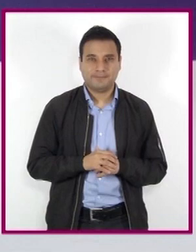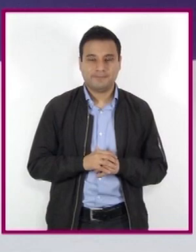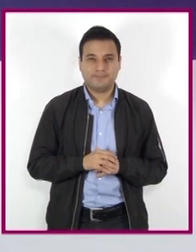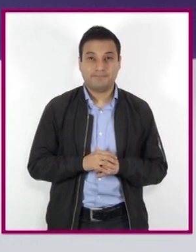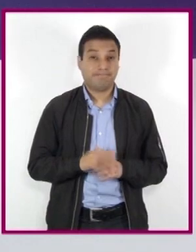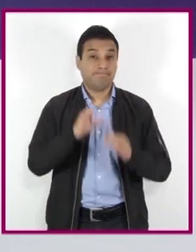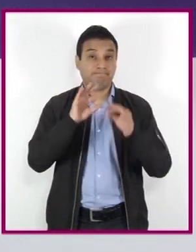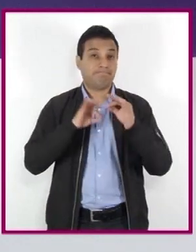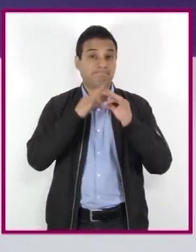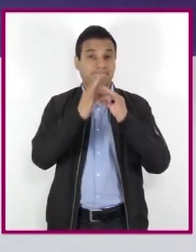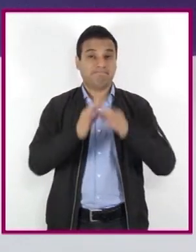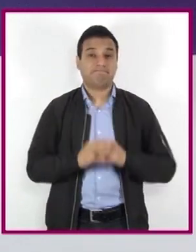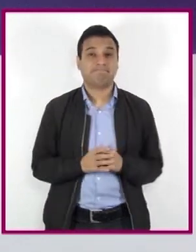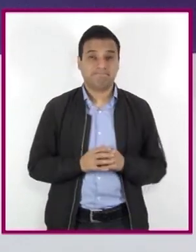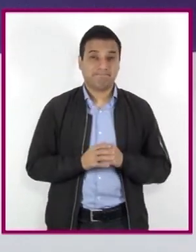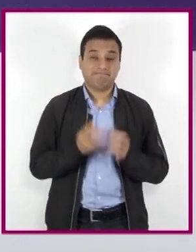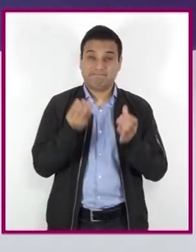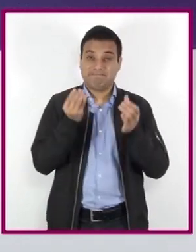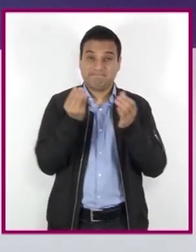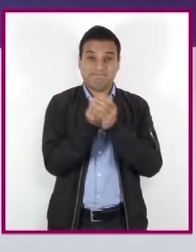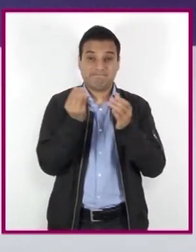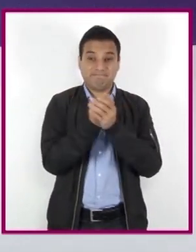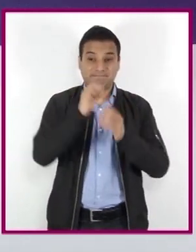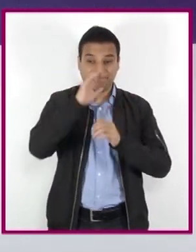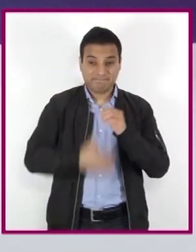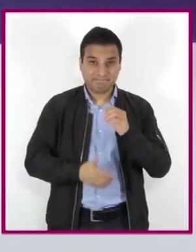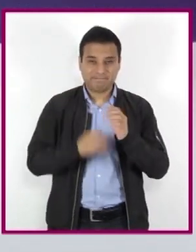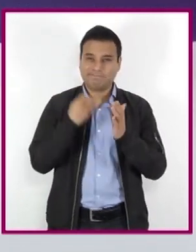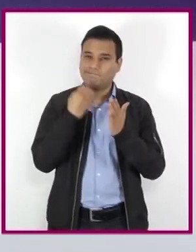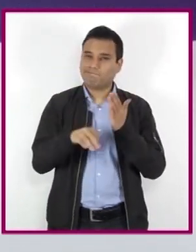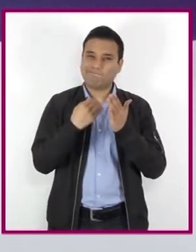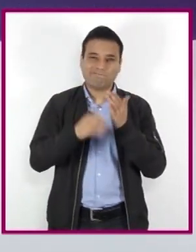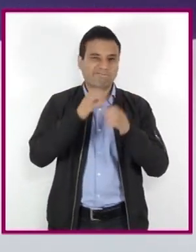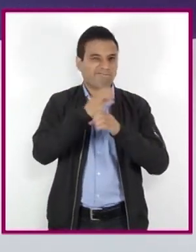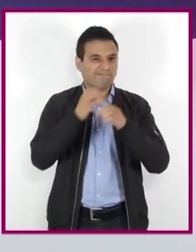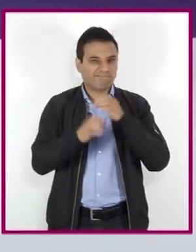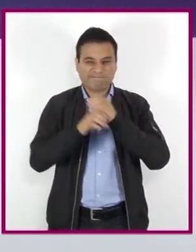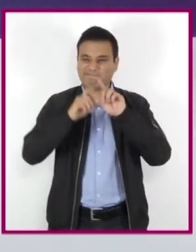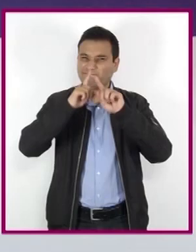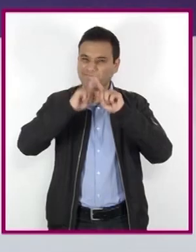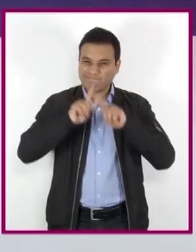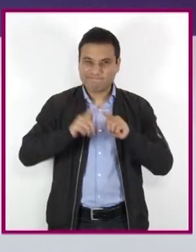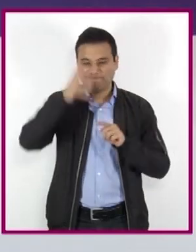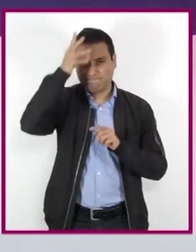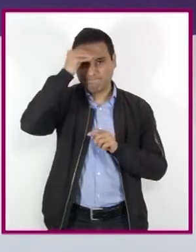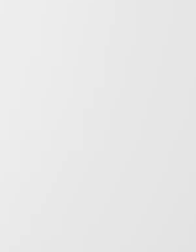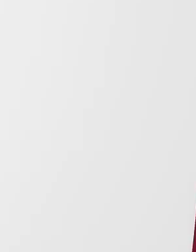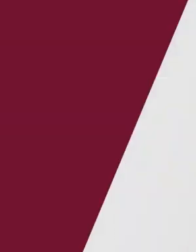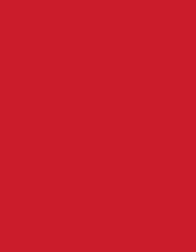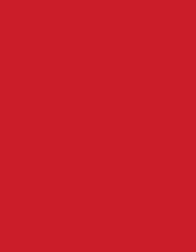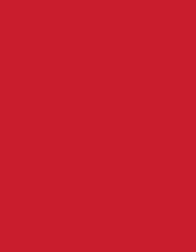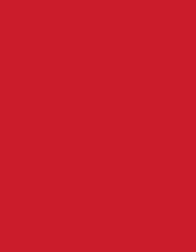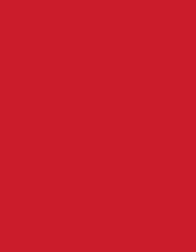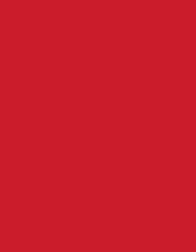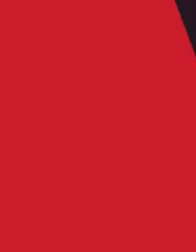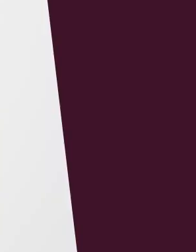Listo. Terminamos. Pero aún nos queda mucho por explorar y descubrir. Así que nos vemos pronto.